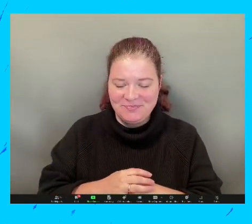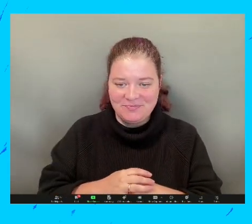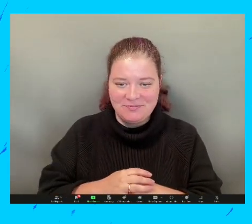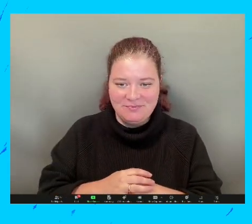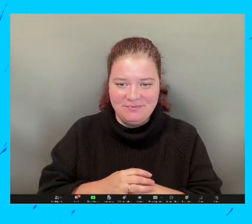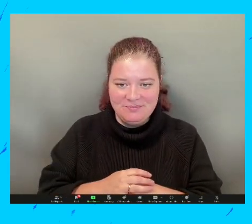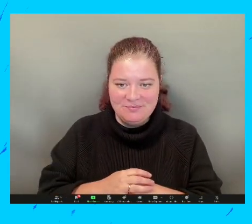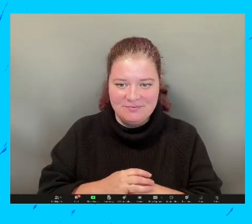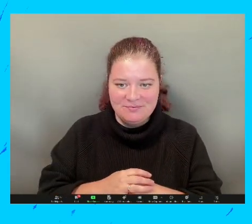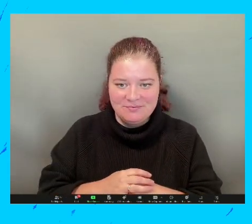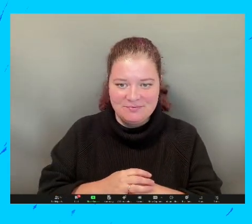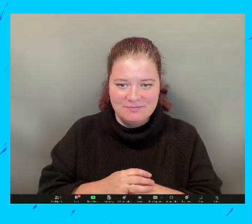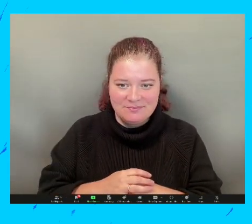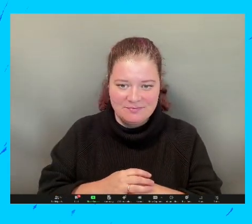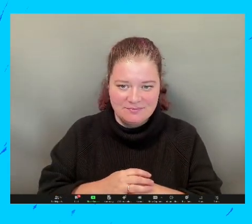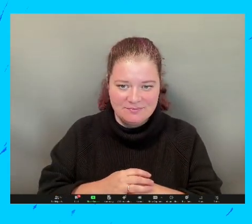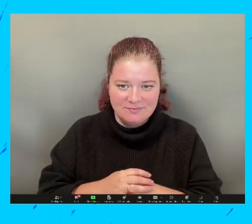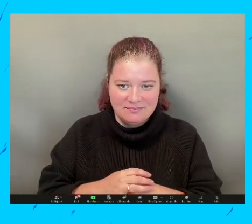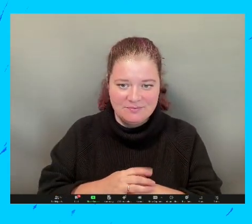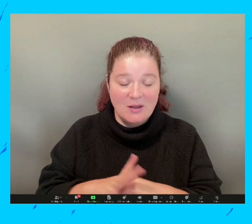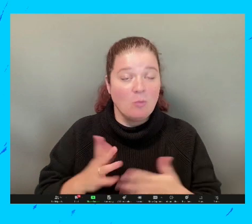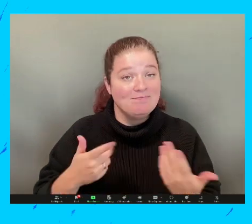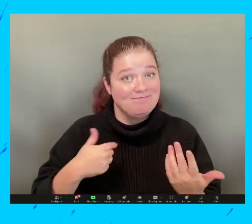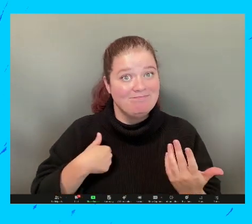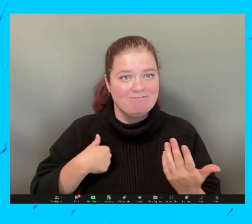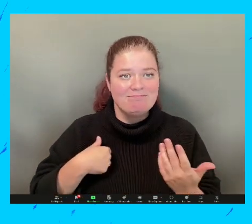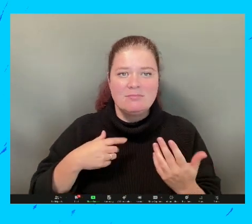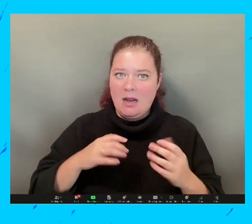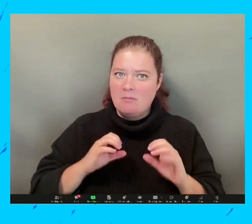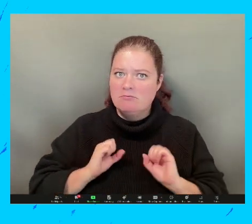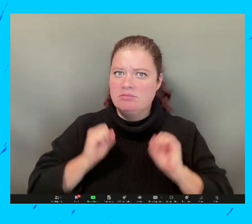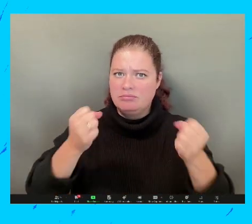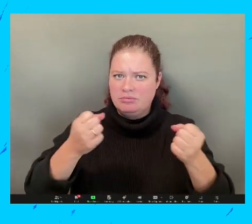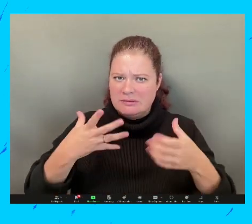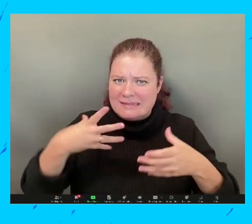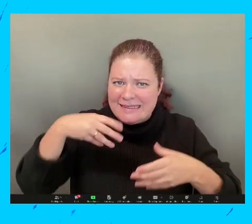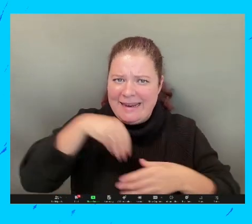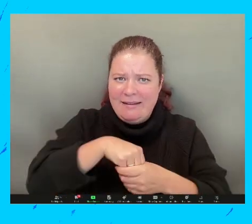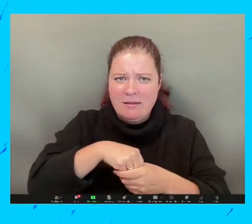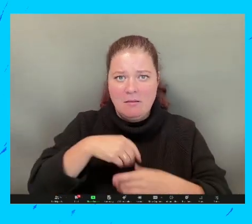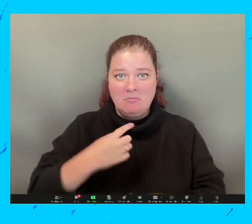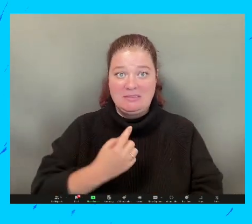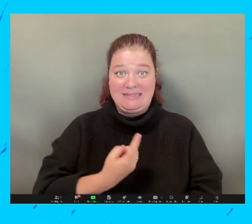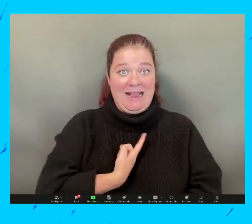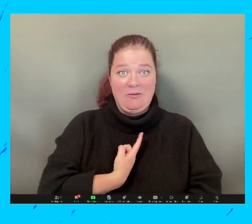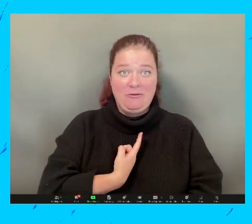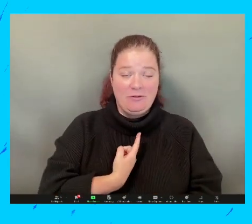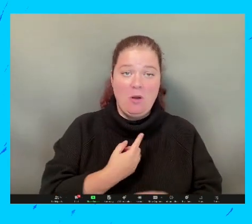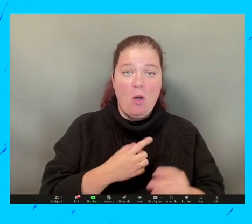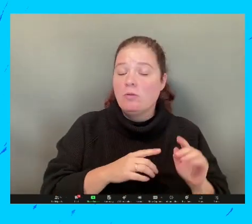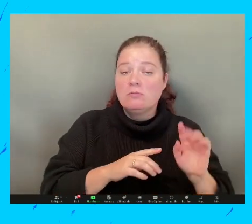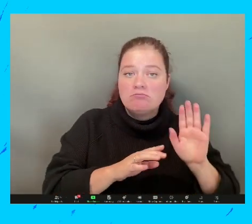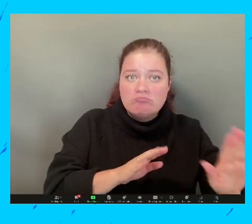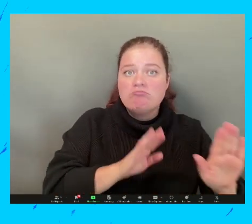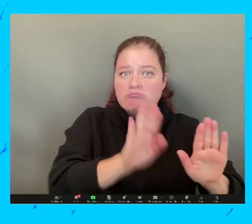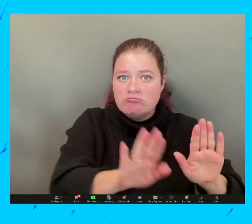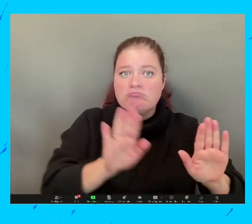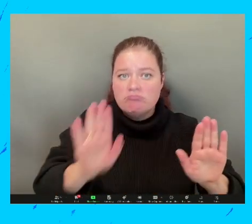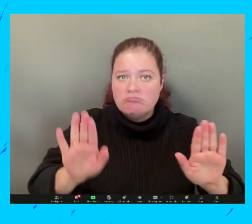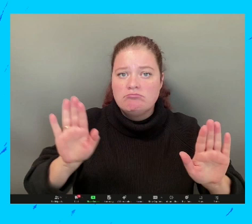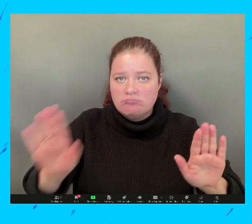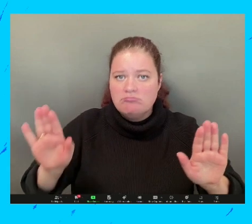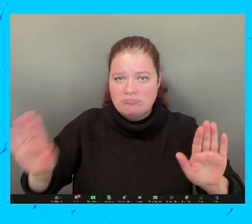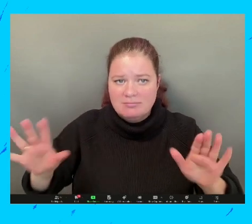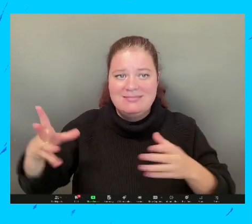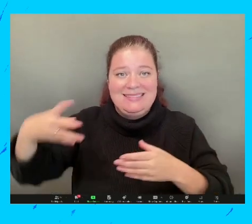gracias, Kimberly. Yo diría que estamos, participen todos, ¿no? Todos tienen que estar